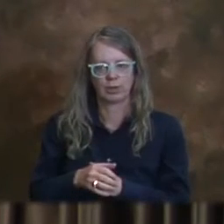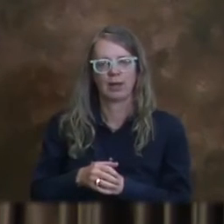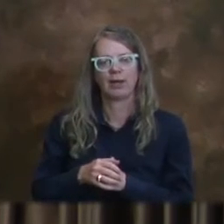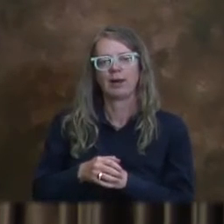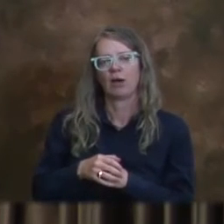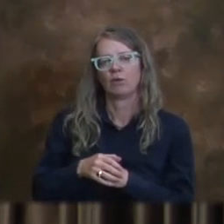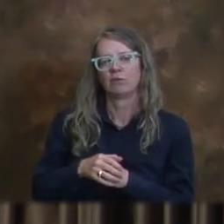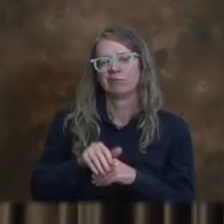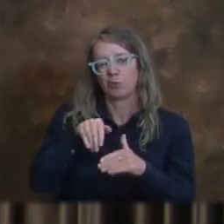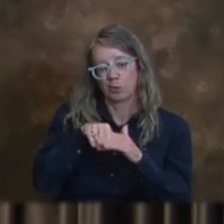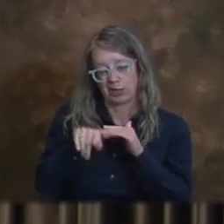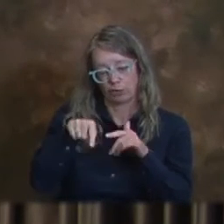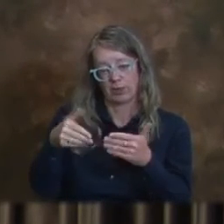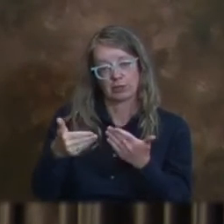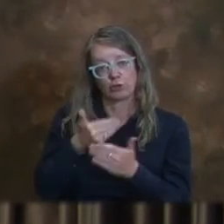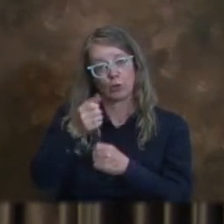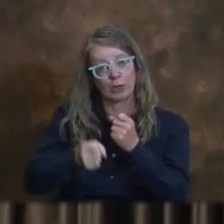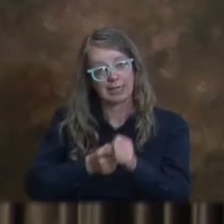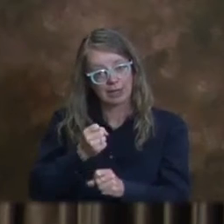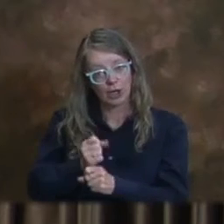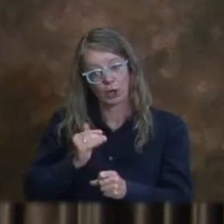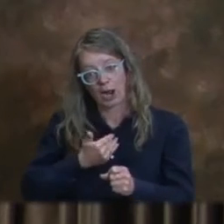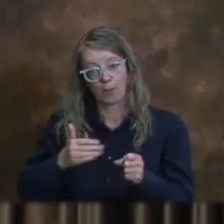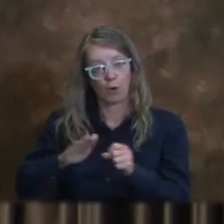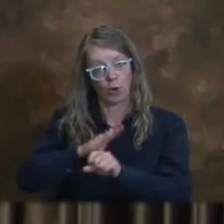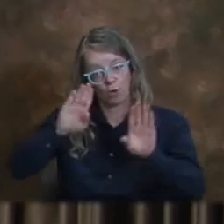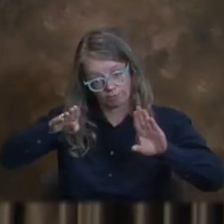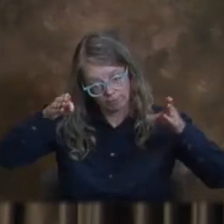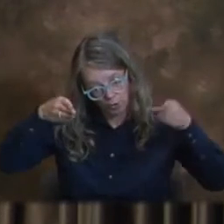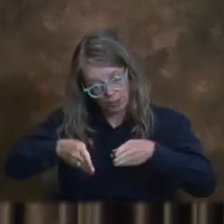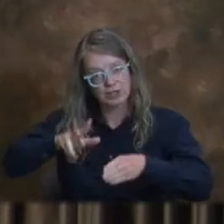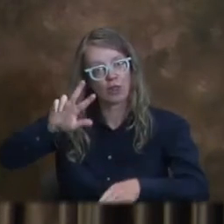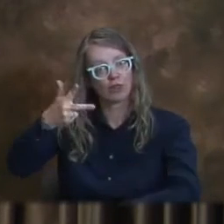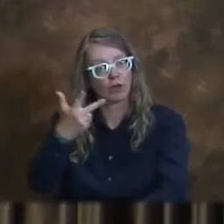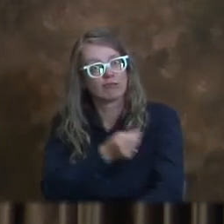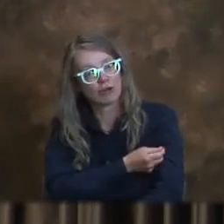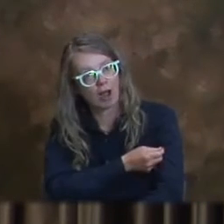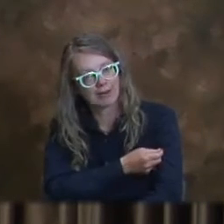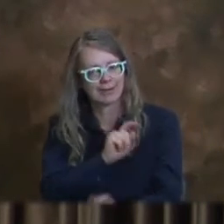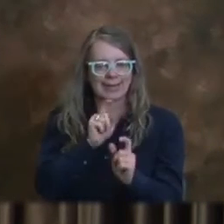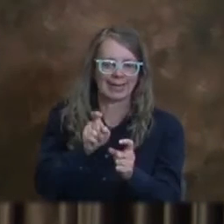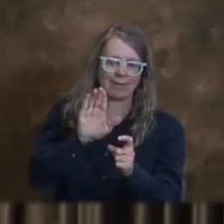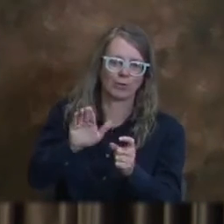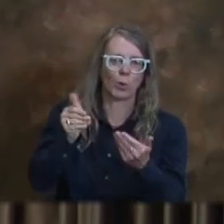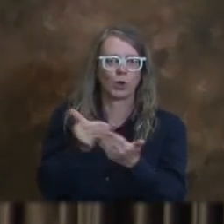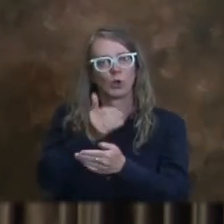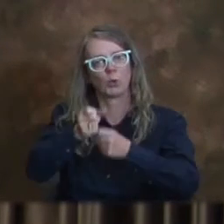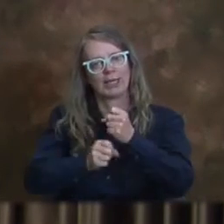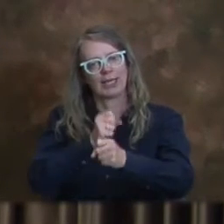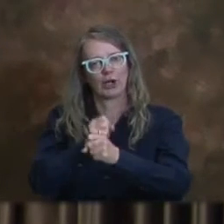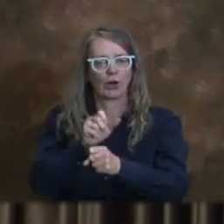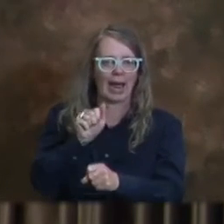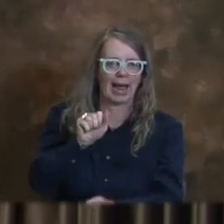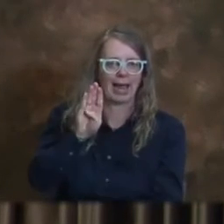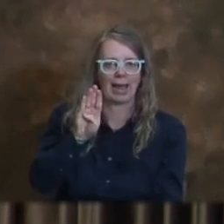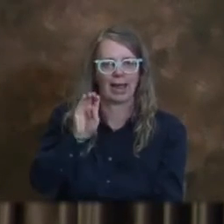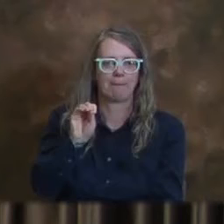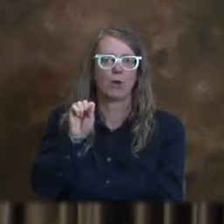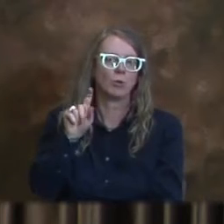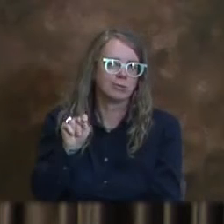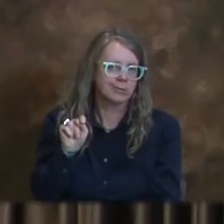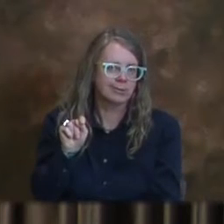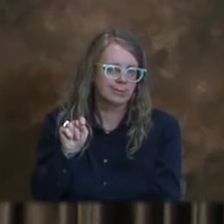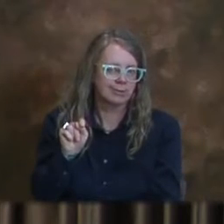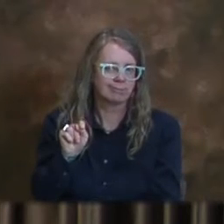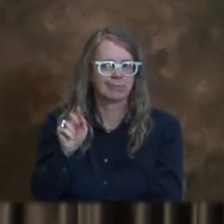seguimos adelante en este 2022. Esa es la meta de nuestra campaña, el ponerse esa dosis de refuerzo para el